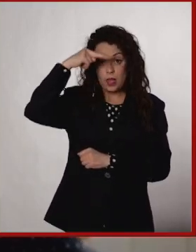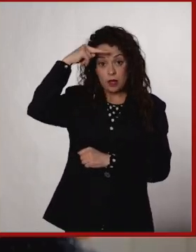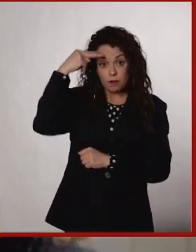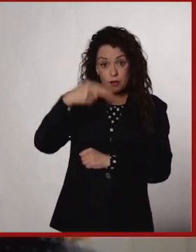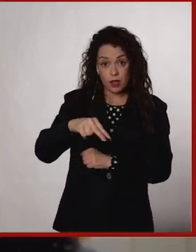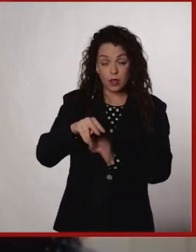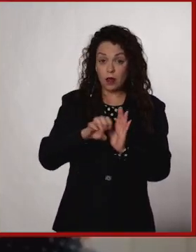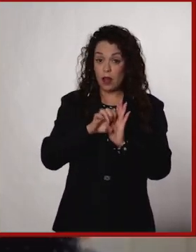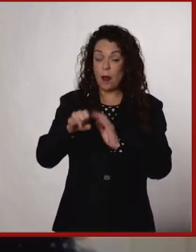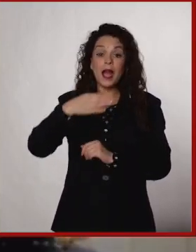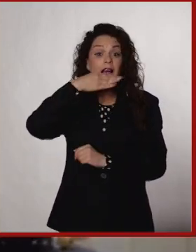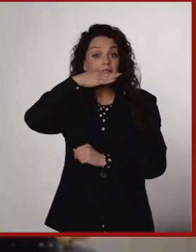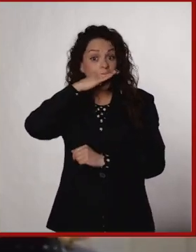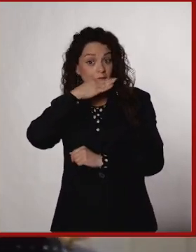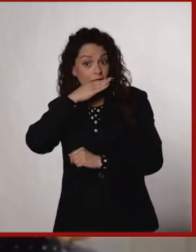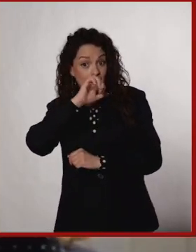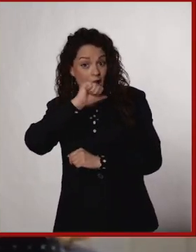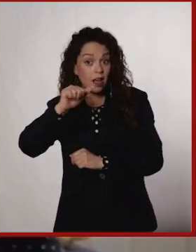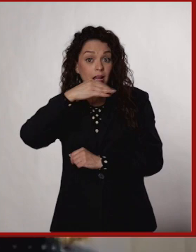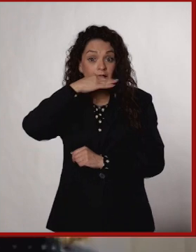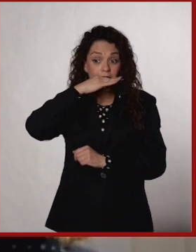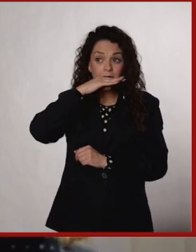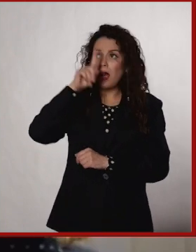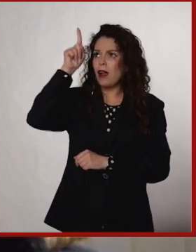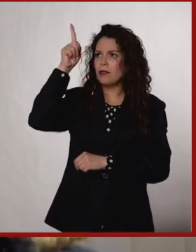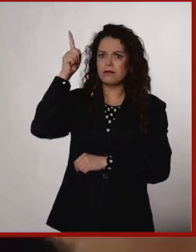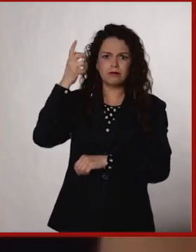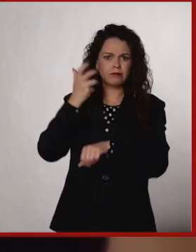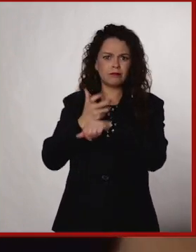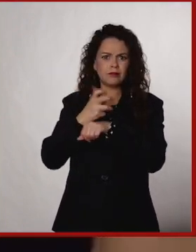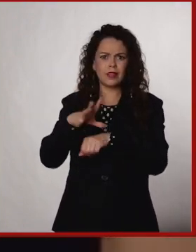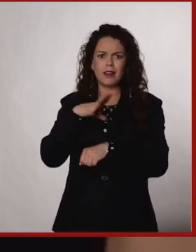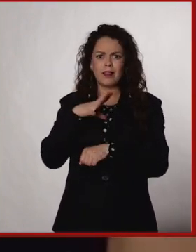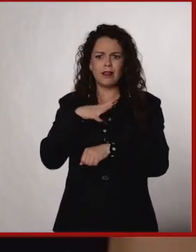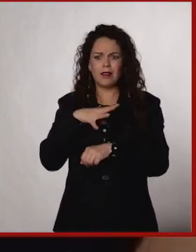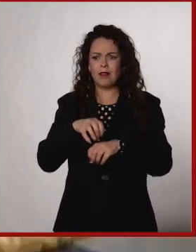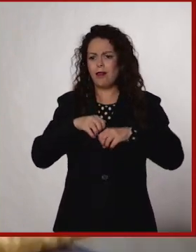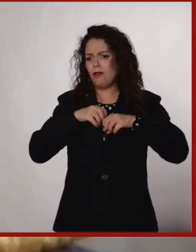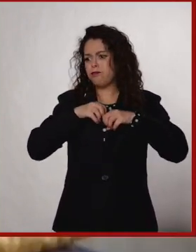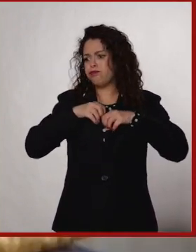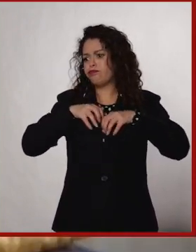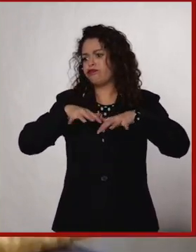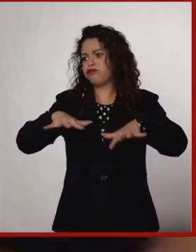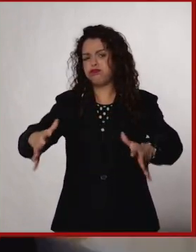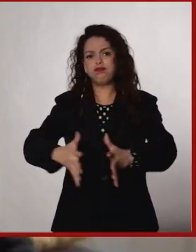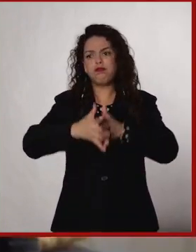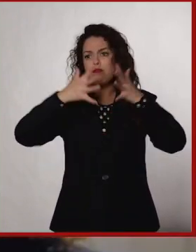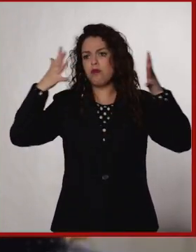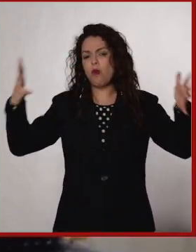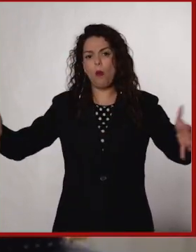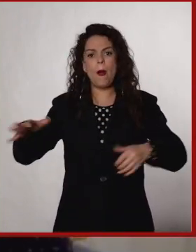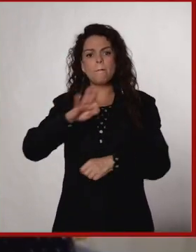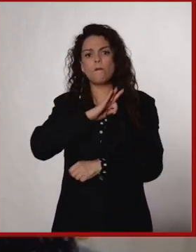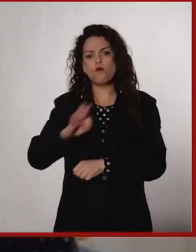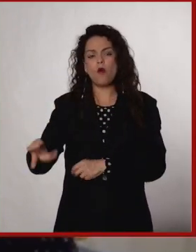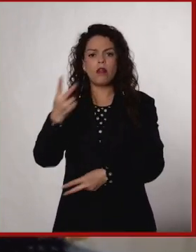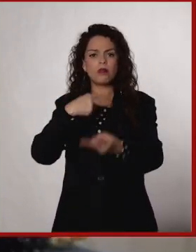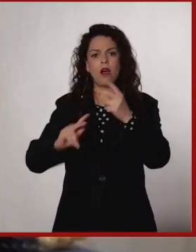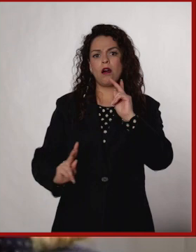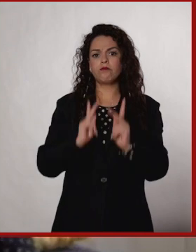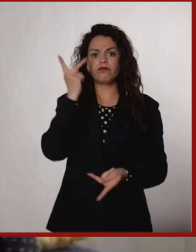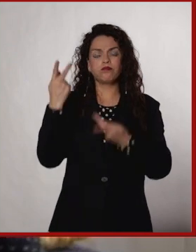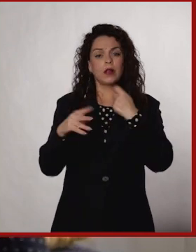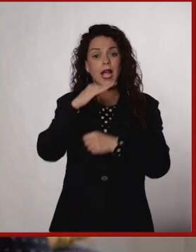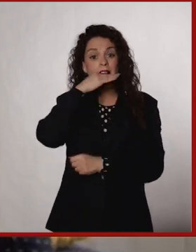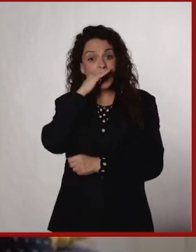Pero en México, por ejemplo, el maíz, o en Estados Unidos producen maíz, eso, ¿no? Son grandes extensiones.